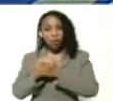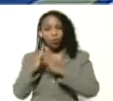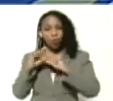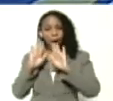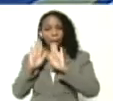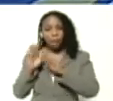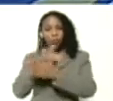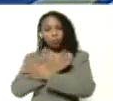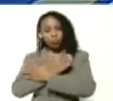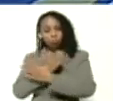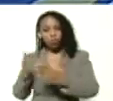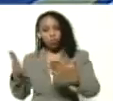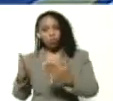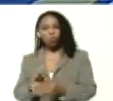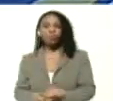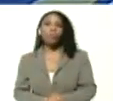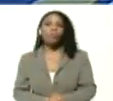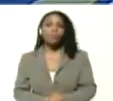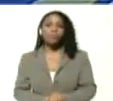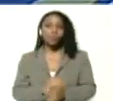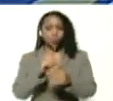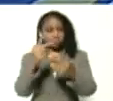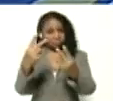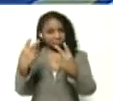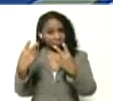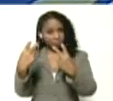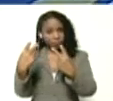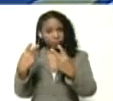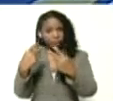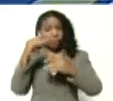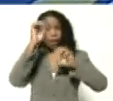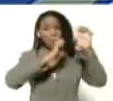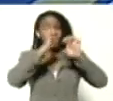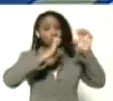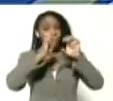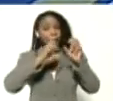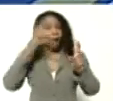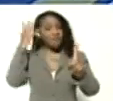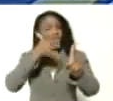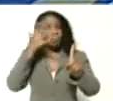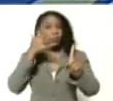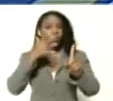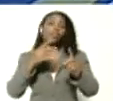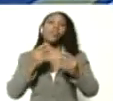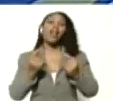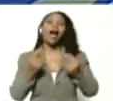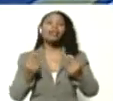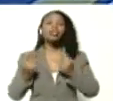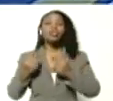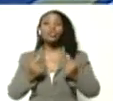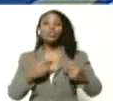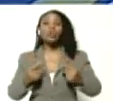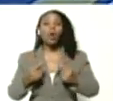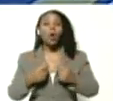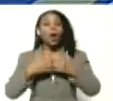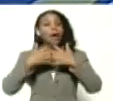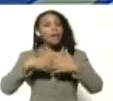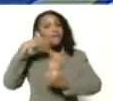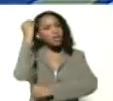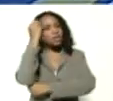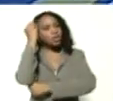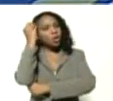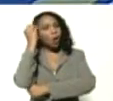nuestra solidaridad. Fíjense ustedes, una evaluación para la formación desde la acción, reflexión,